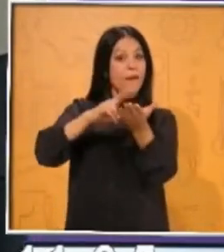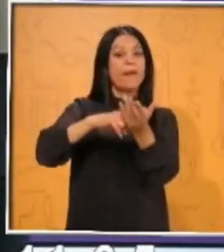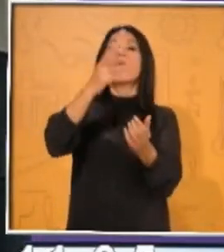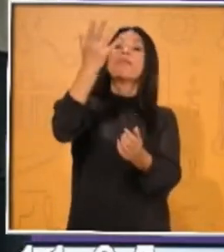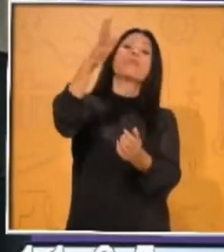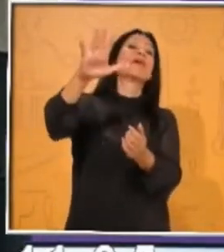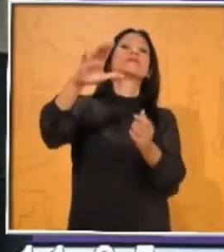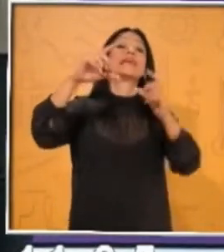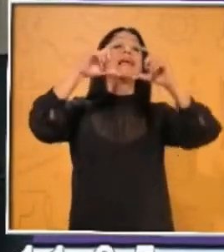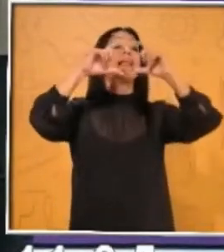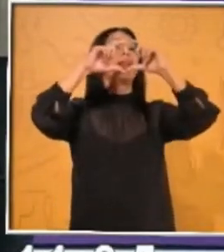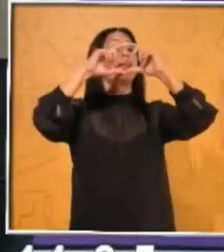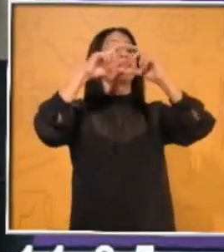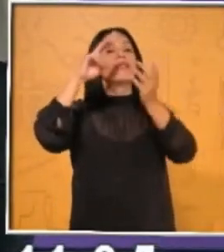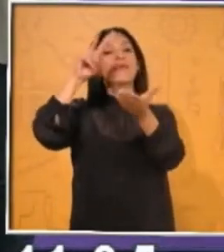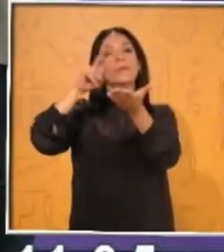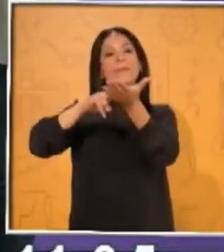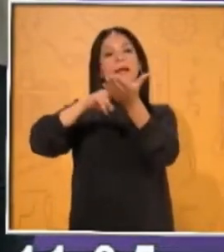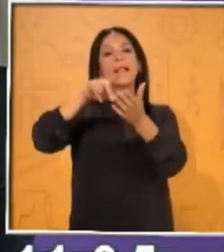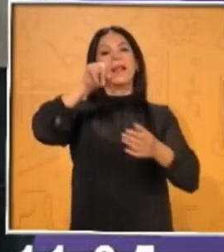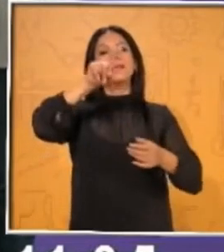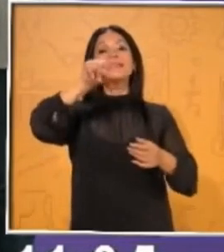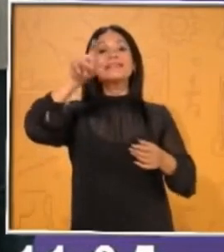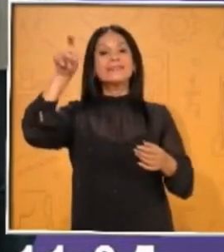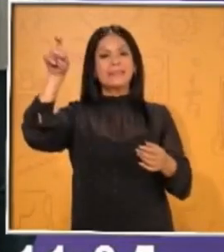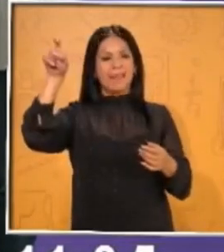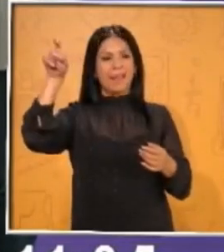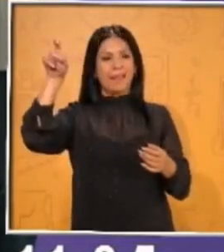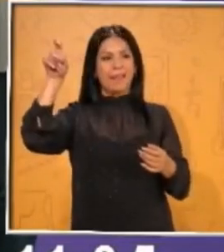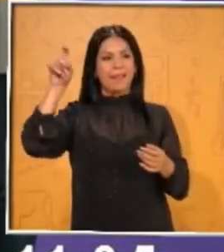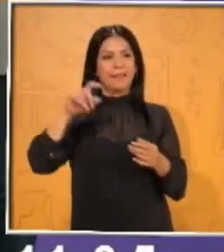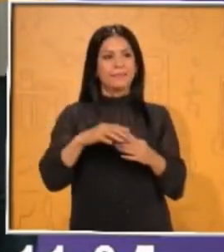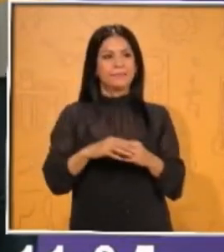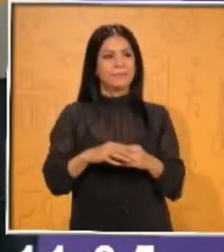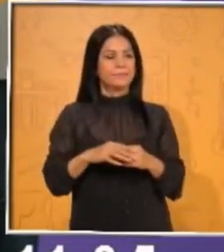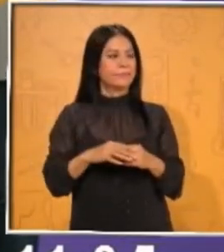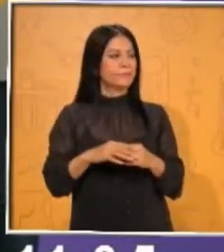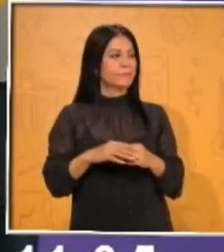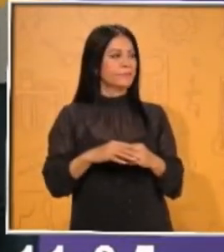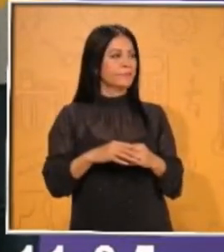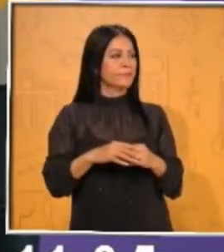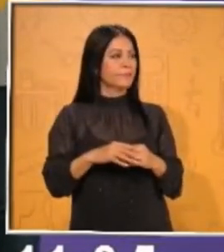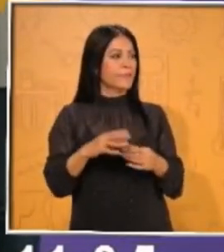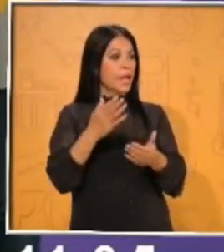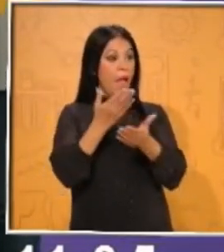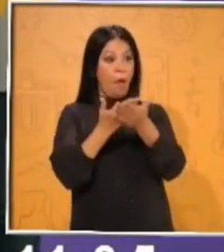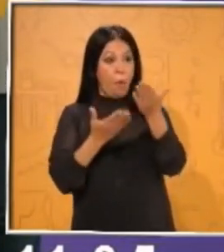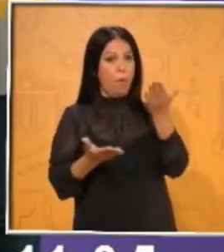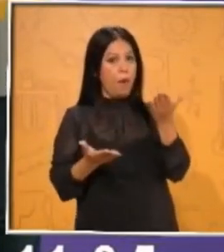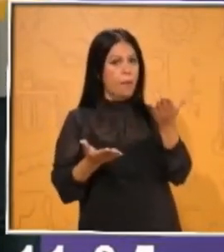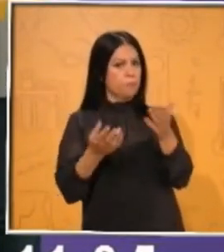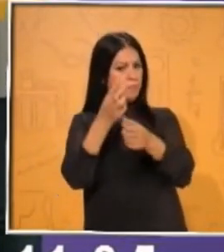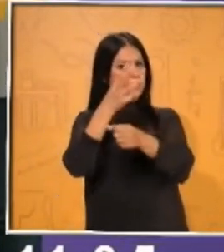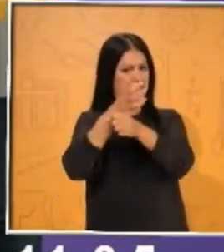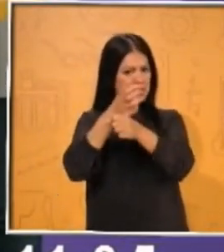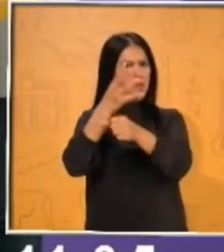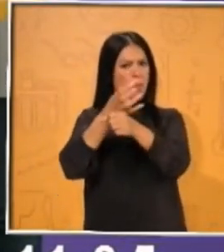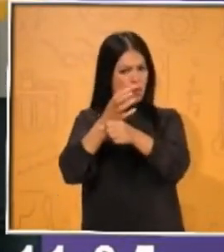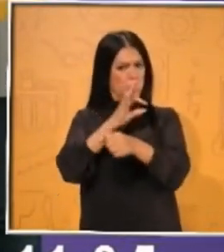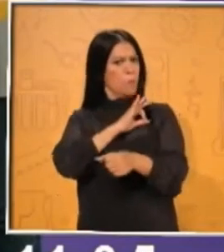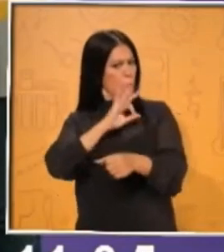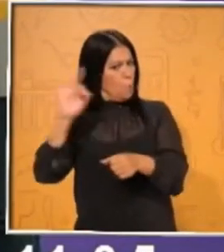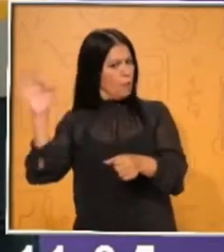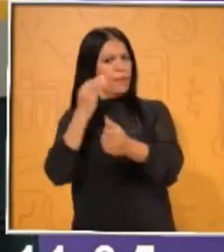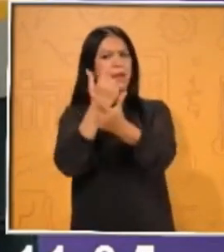Este juego tiene diferentes niveles de dificultad. Y aunque es la clase de tercero y cuarto, lo pueden jugar desde primero